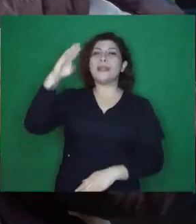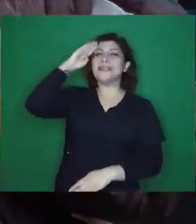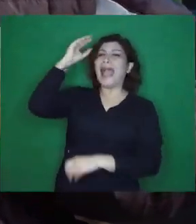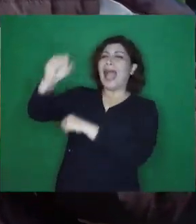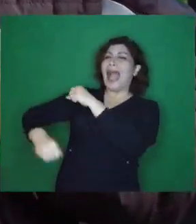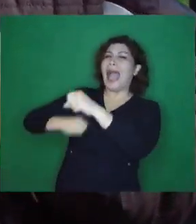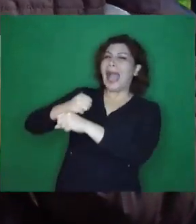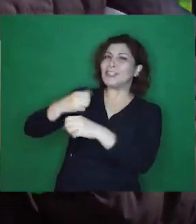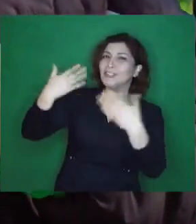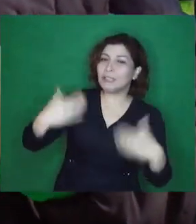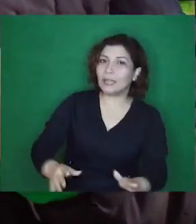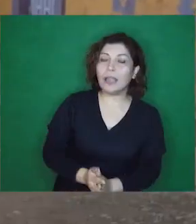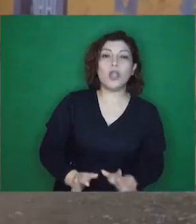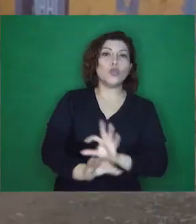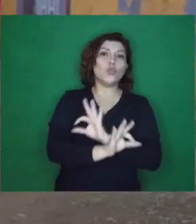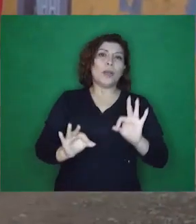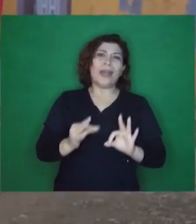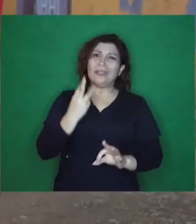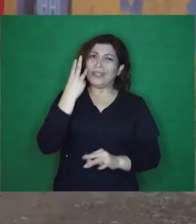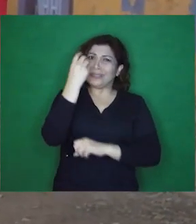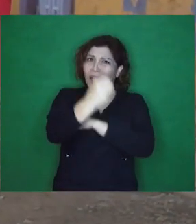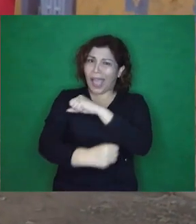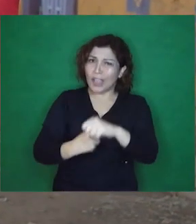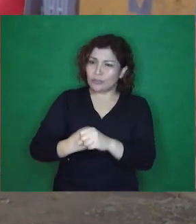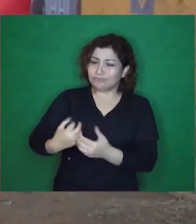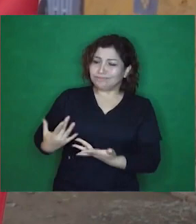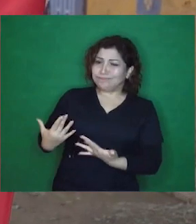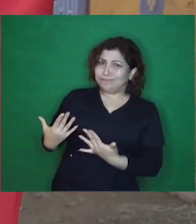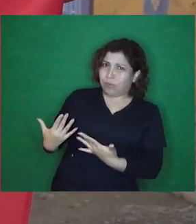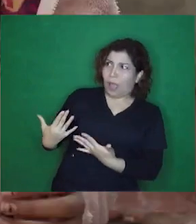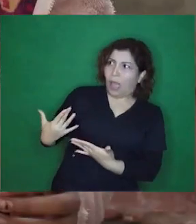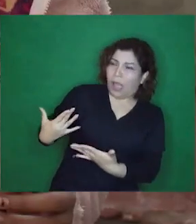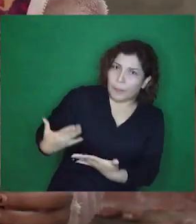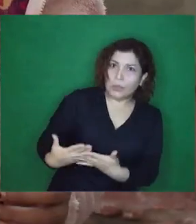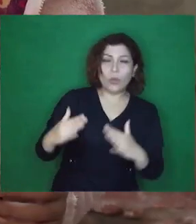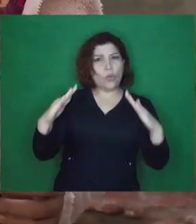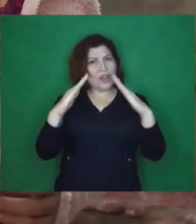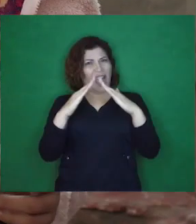¡Gracias! ¡Gracias! ¡Gracias!